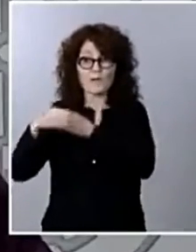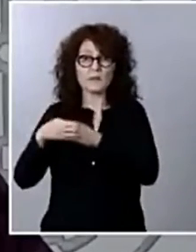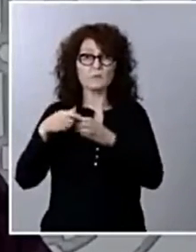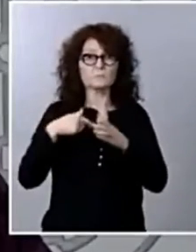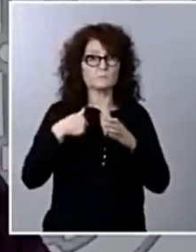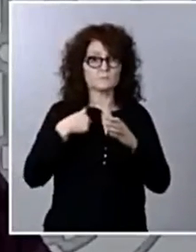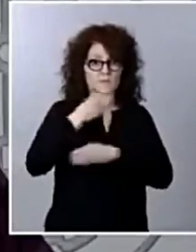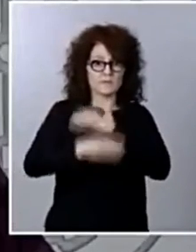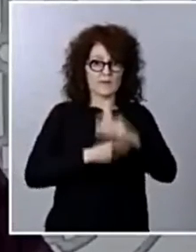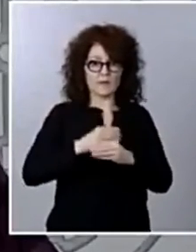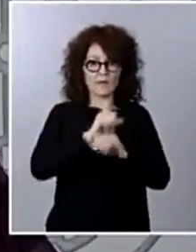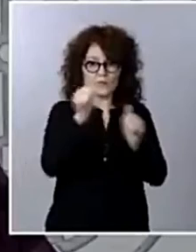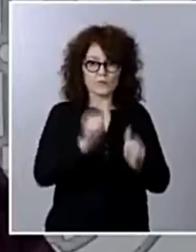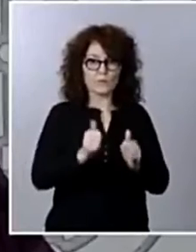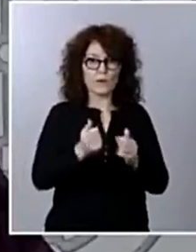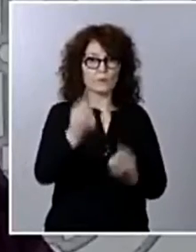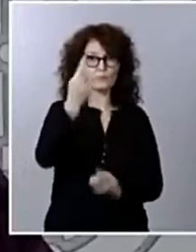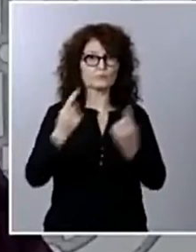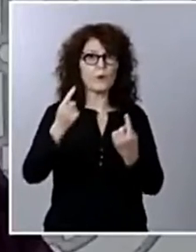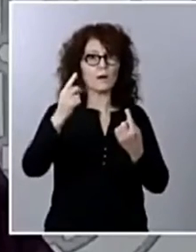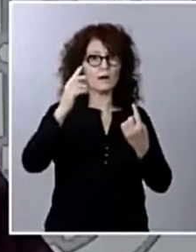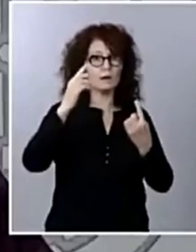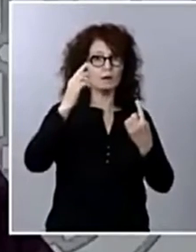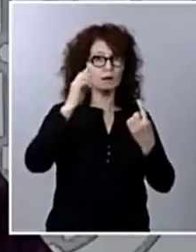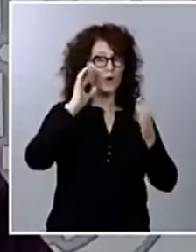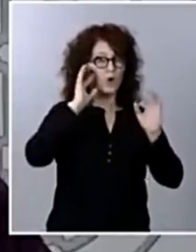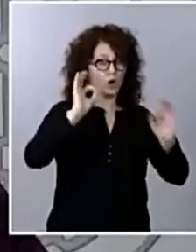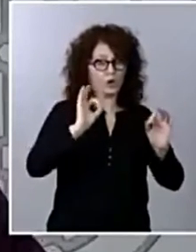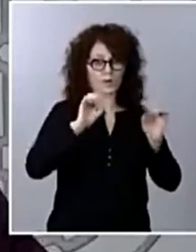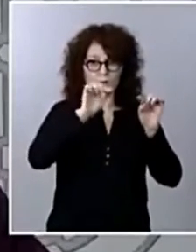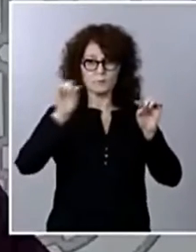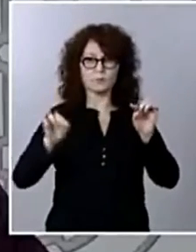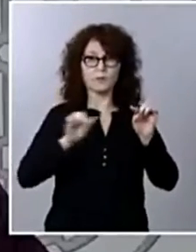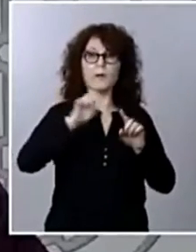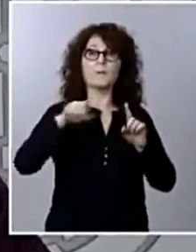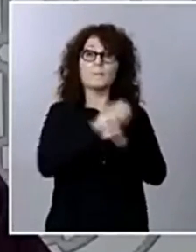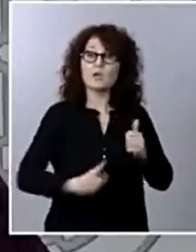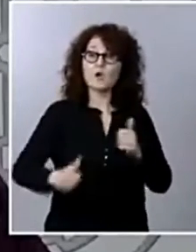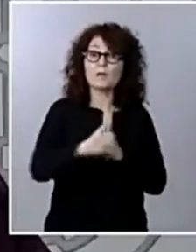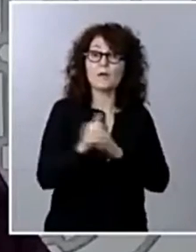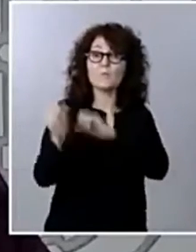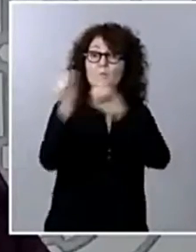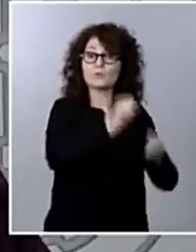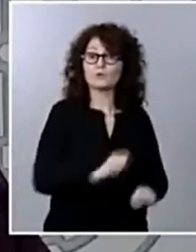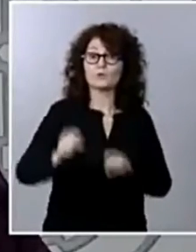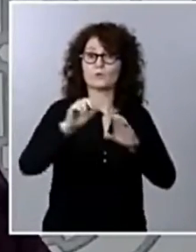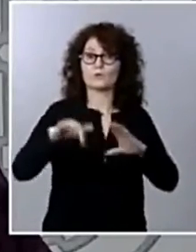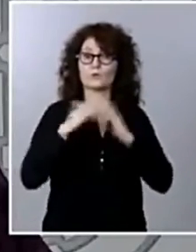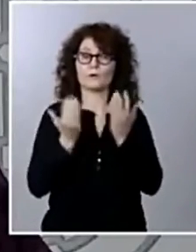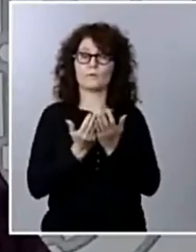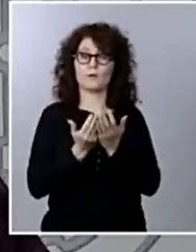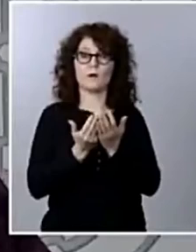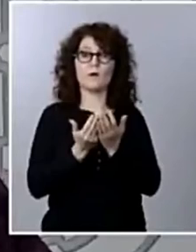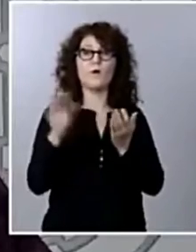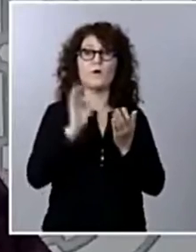forma puntual, priorizando a aquellos que tienen protección en su perfil internacional o a aquellas personas que pertenecen a